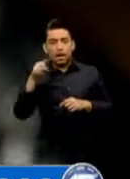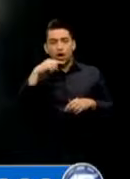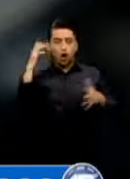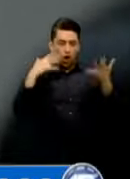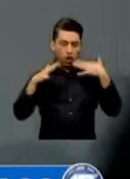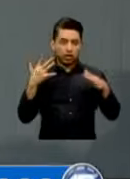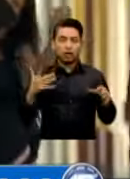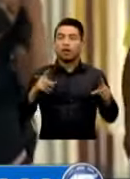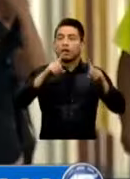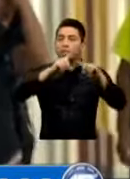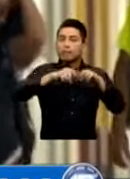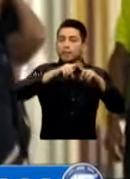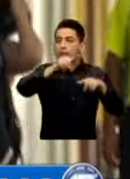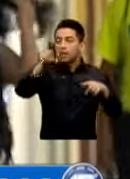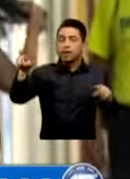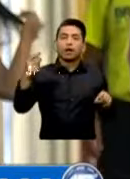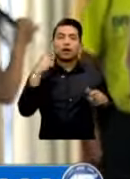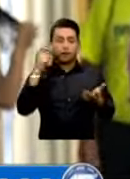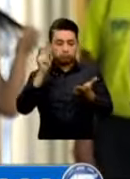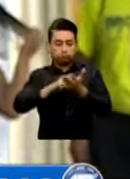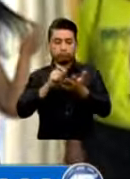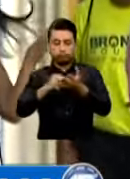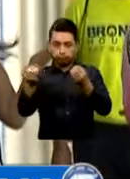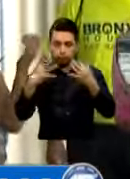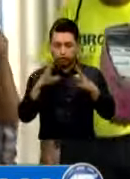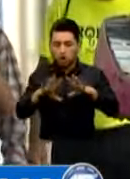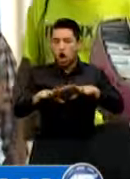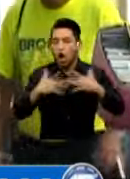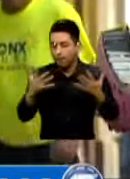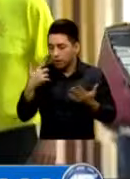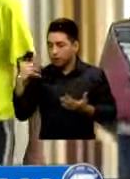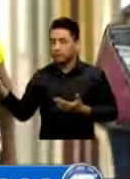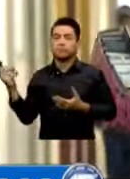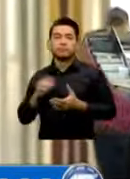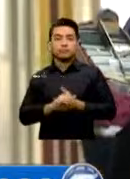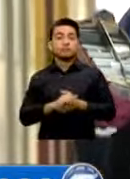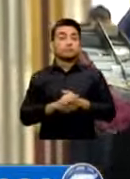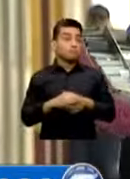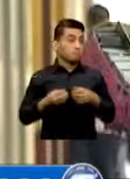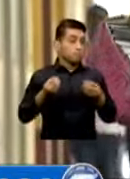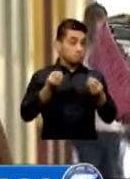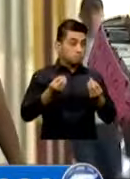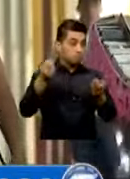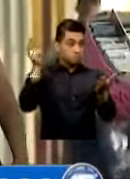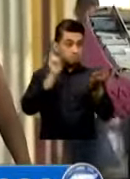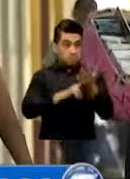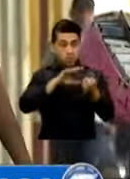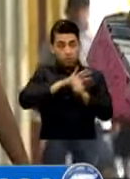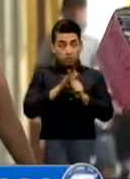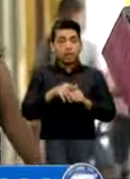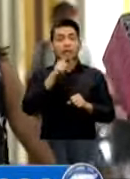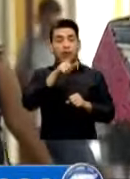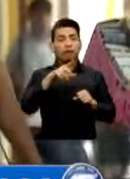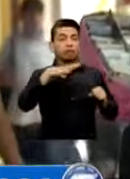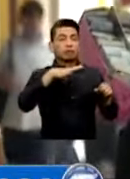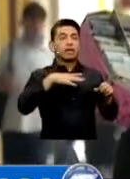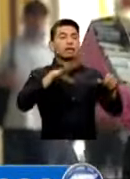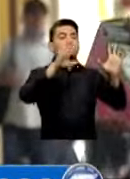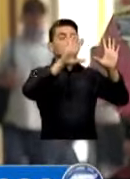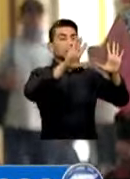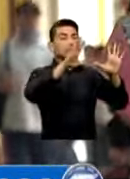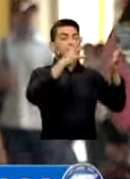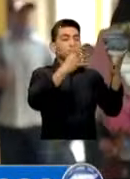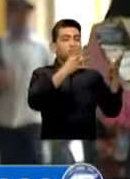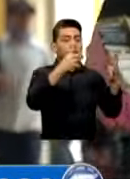acuerdo Con el puntaje Recibido De la siguiente Manera Incidencia De casos Confirmados De COVID-19 Por 100.000 Habitantes En los últimos